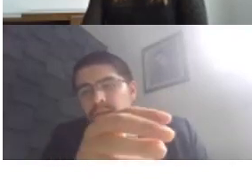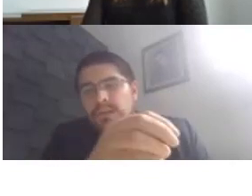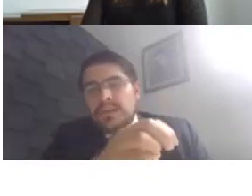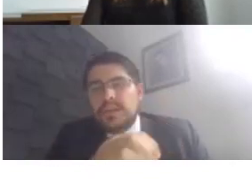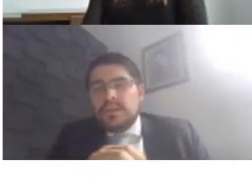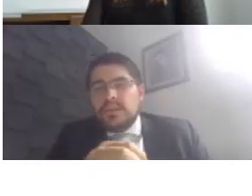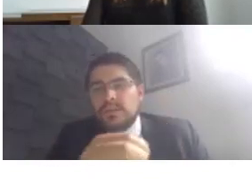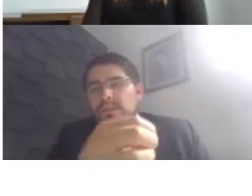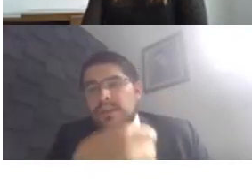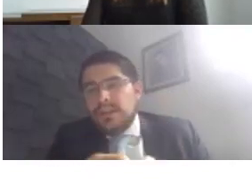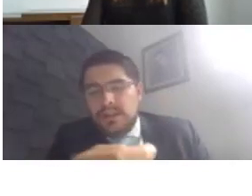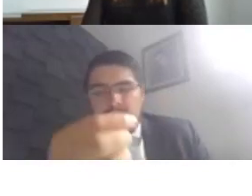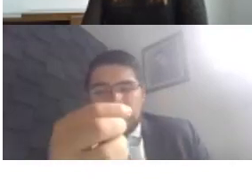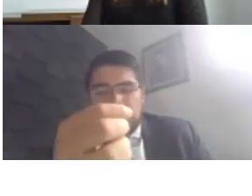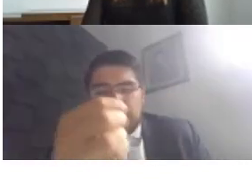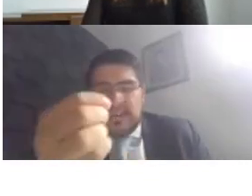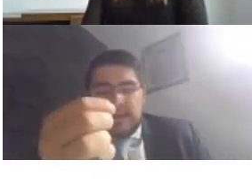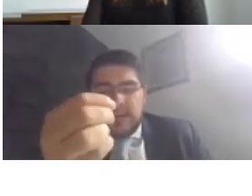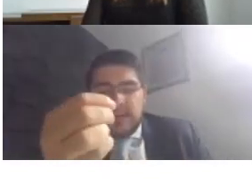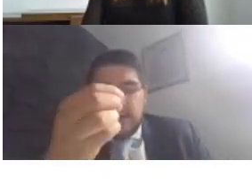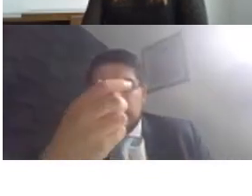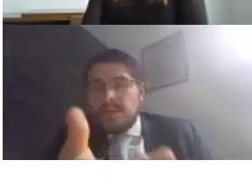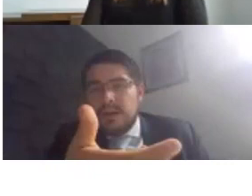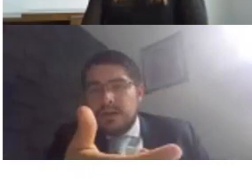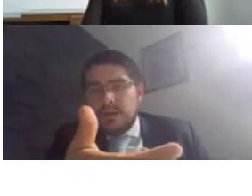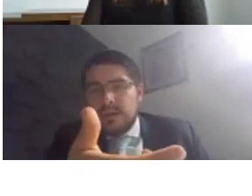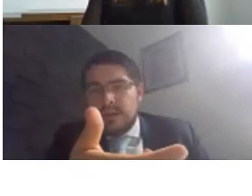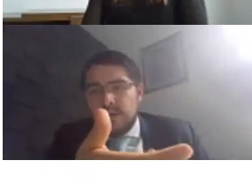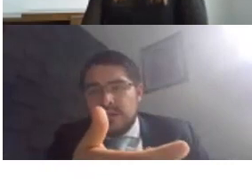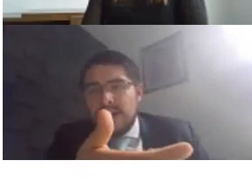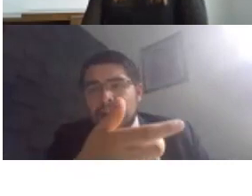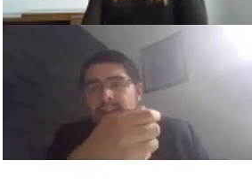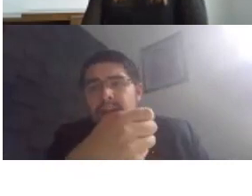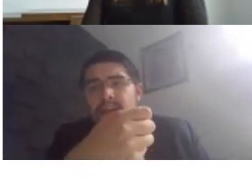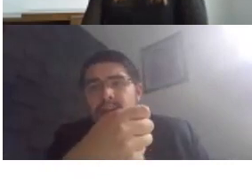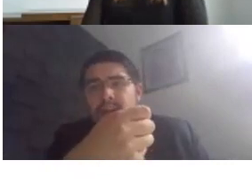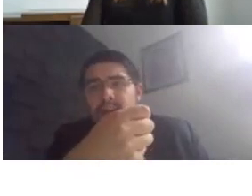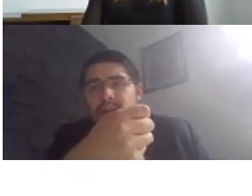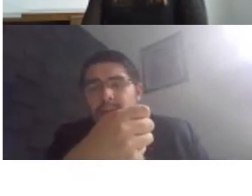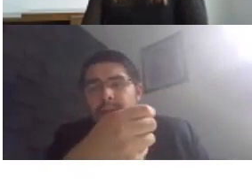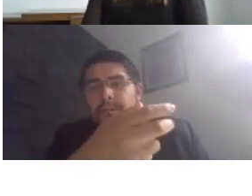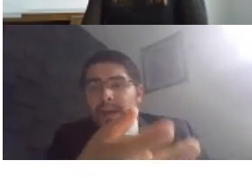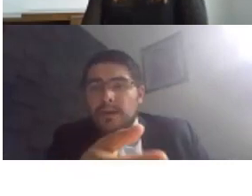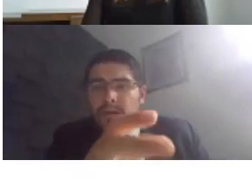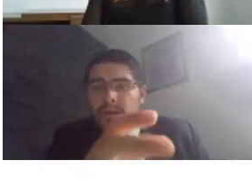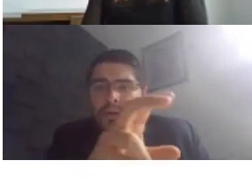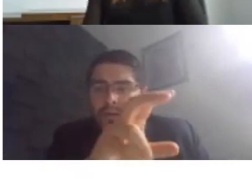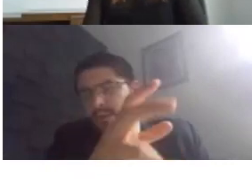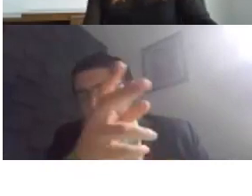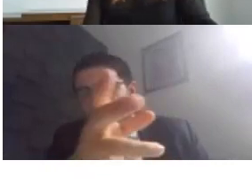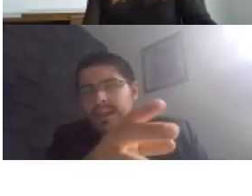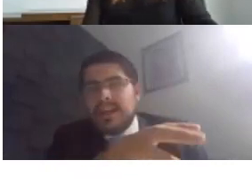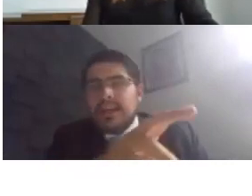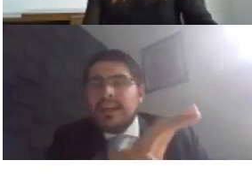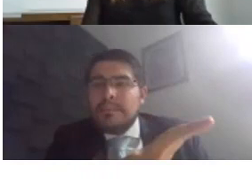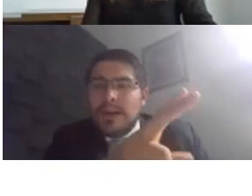035 sobre el teletrabajo sobre los riesgos psicosociales pero y sobre